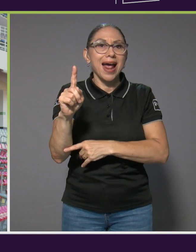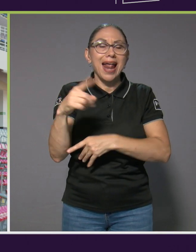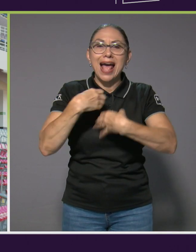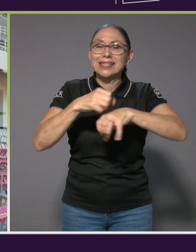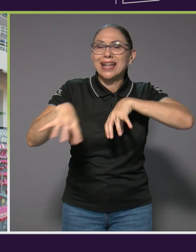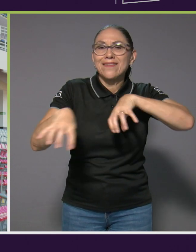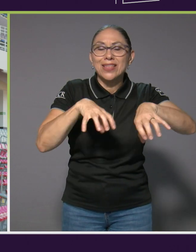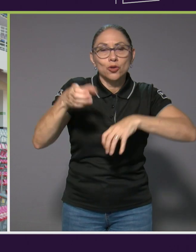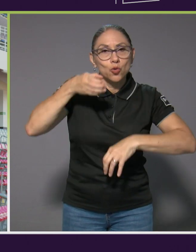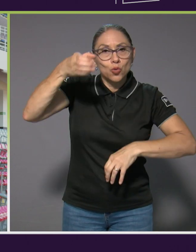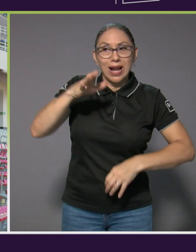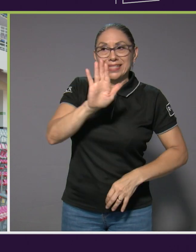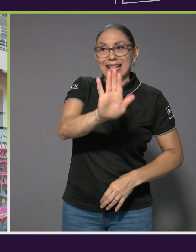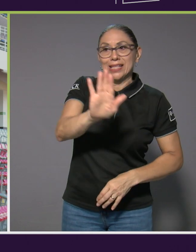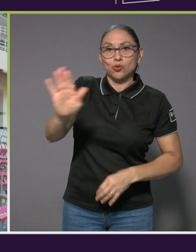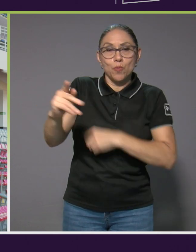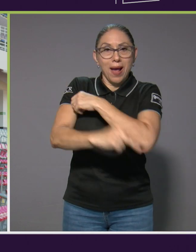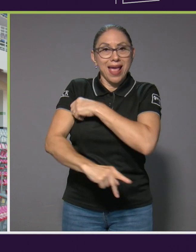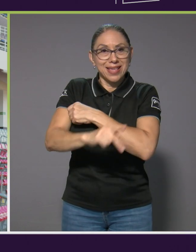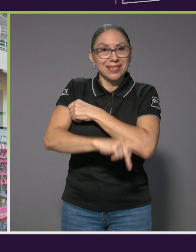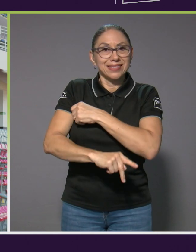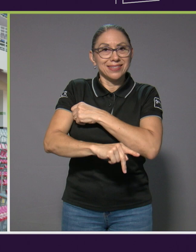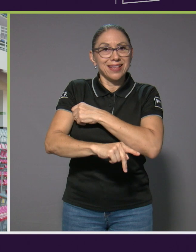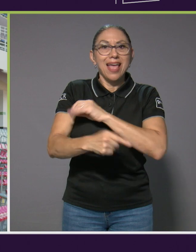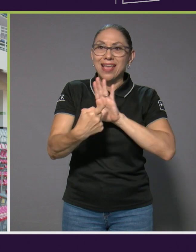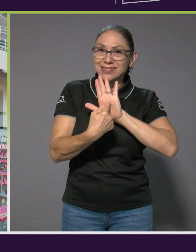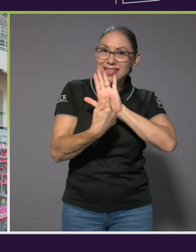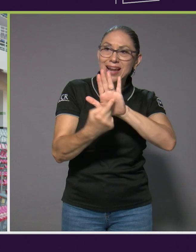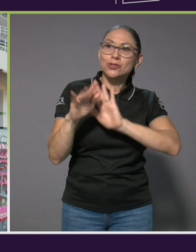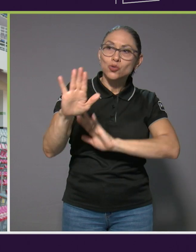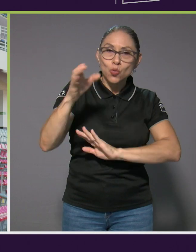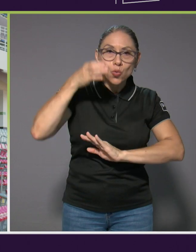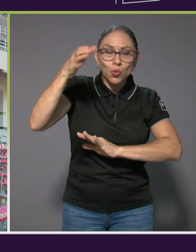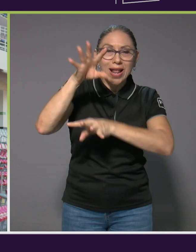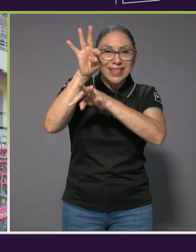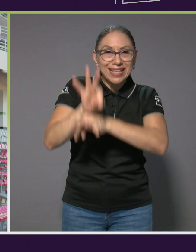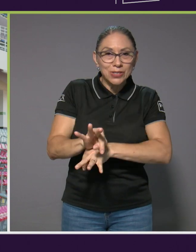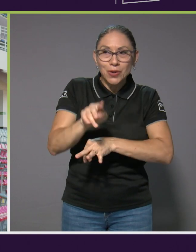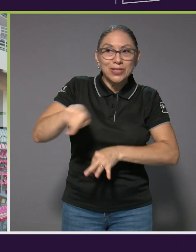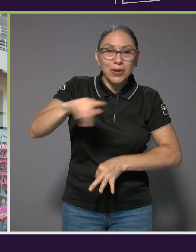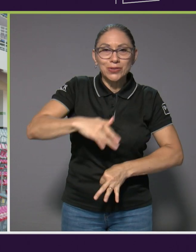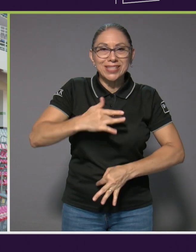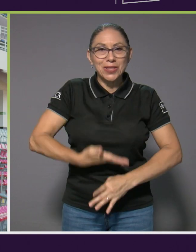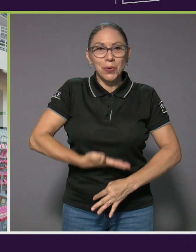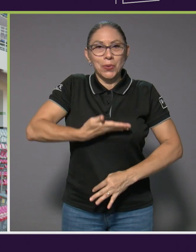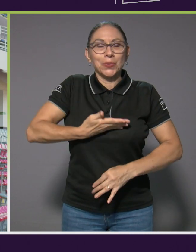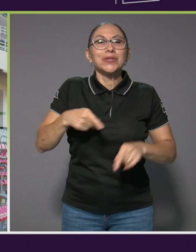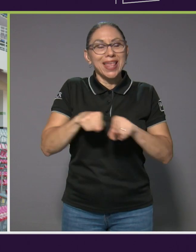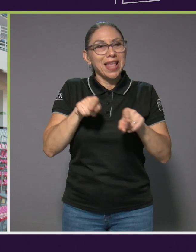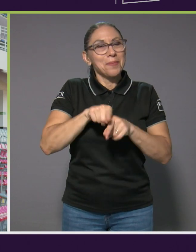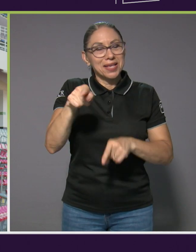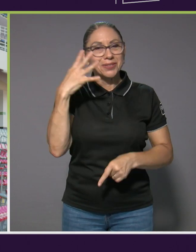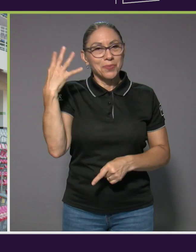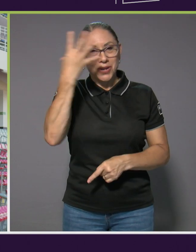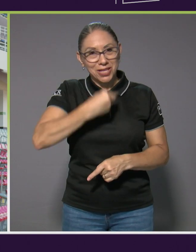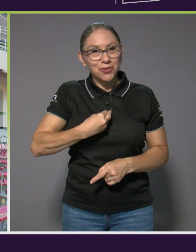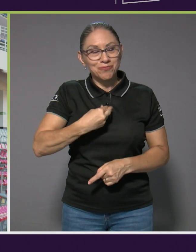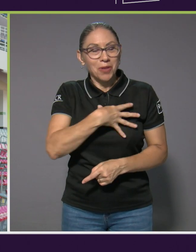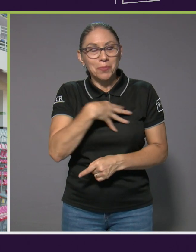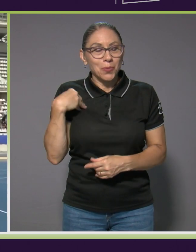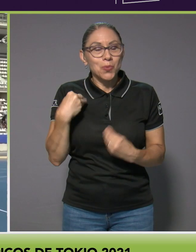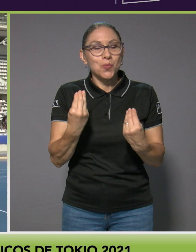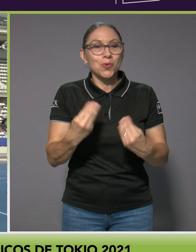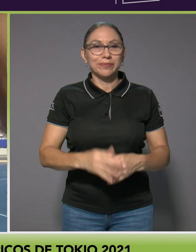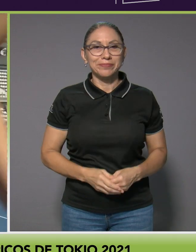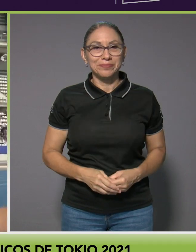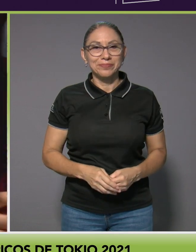culturales de su país, enseñarnos de su cultura, de sus tradiciones, de lo que hace sentirse orgullosos, entonces también eso es como bastante bonito, la verdad, me gusta mucho.